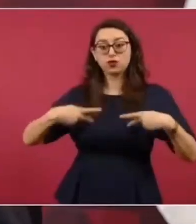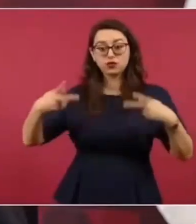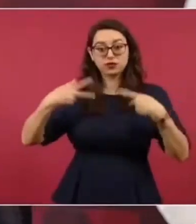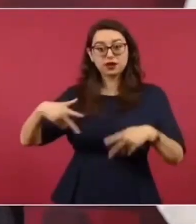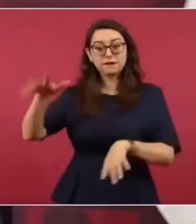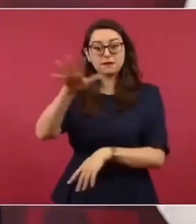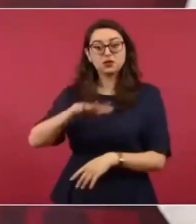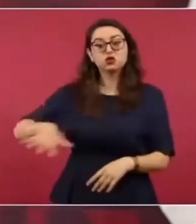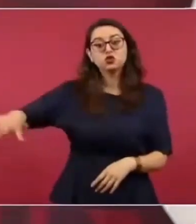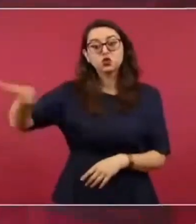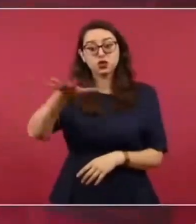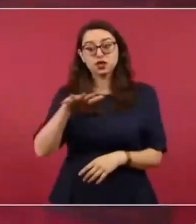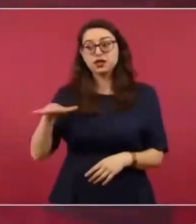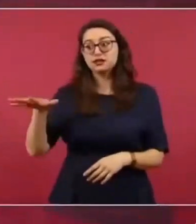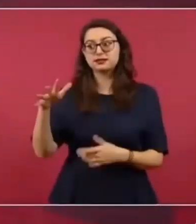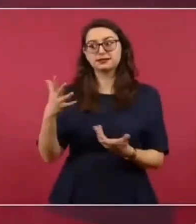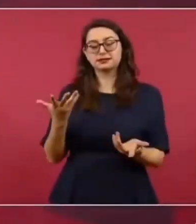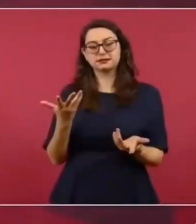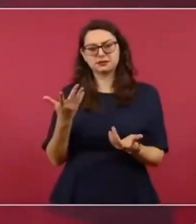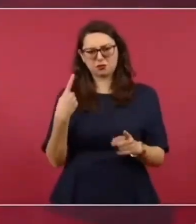Entonces sí es importante